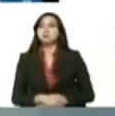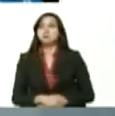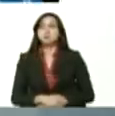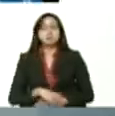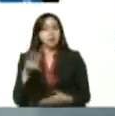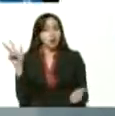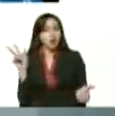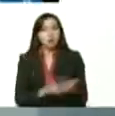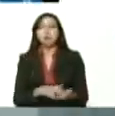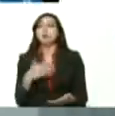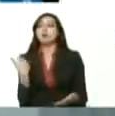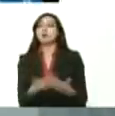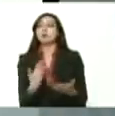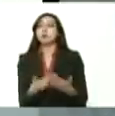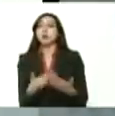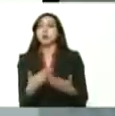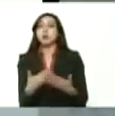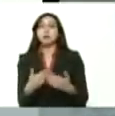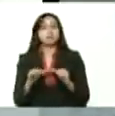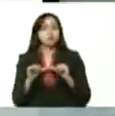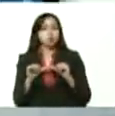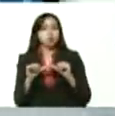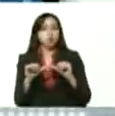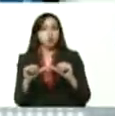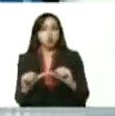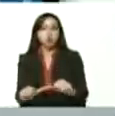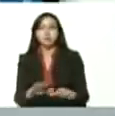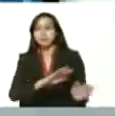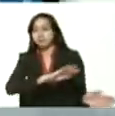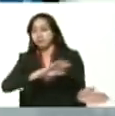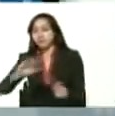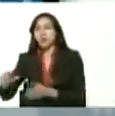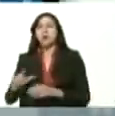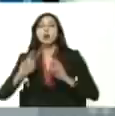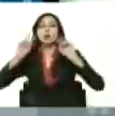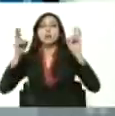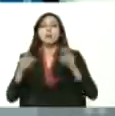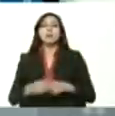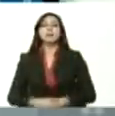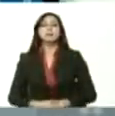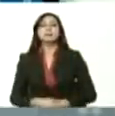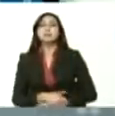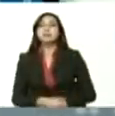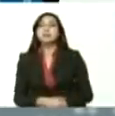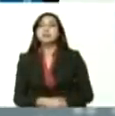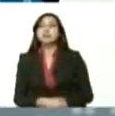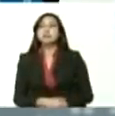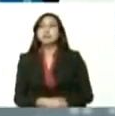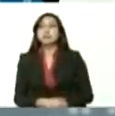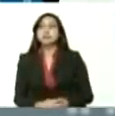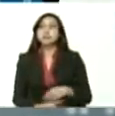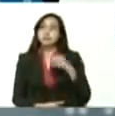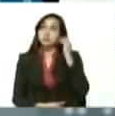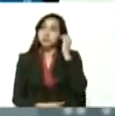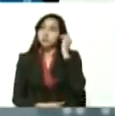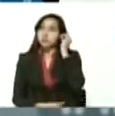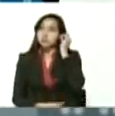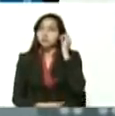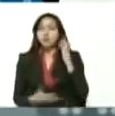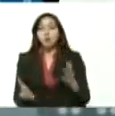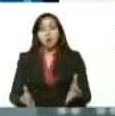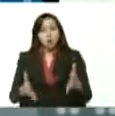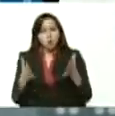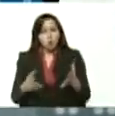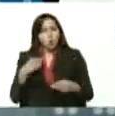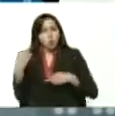aprobada la propuesta, continuamos con los temas serios, adelante. Otro importante logro de la revolución, mi comandante en